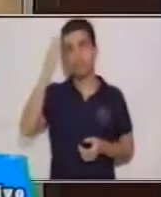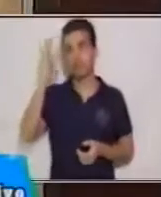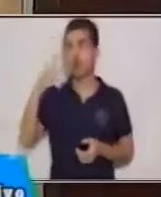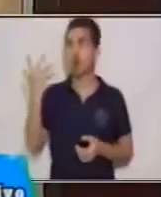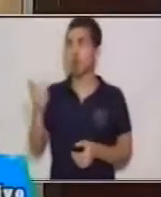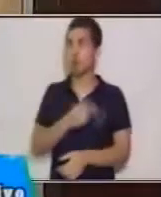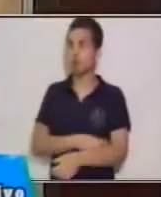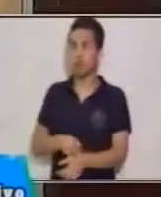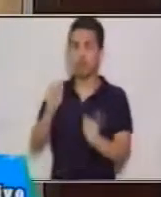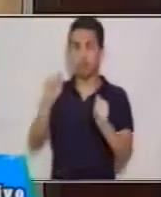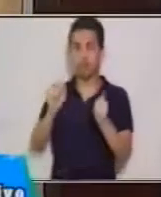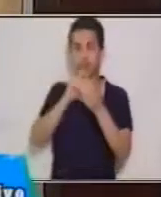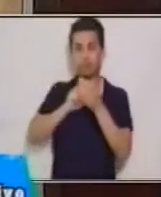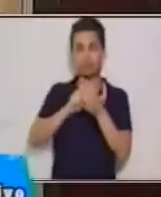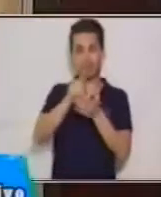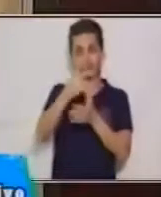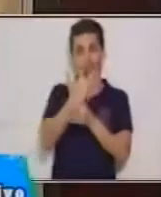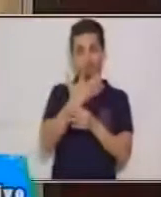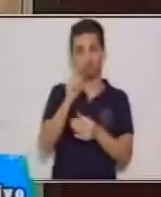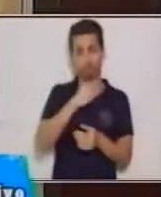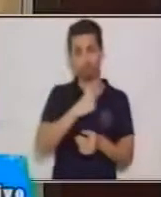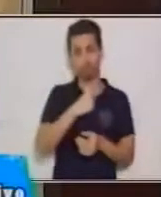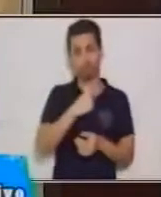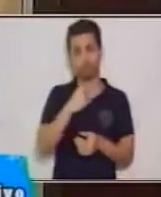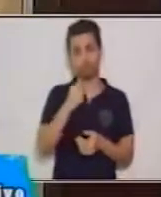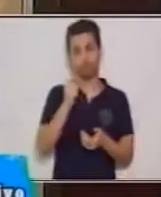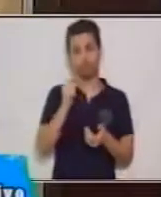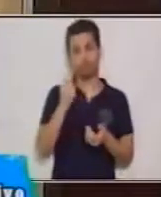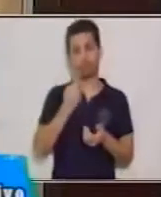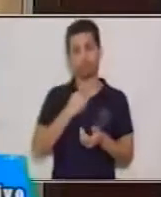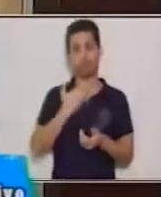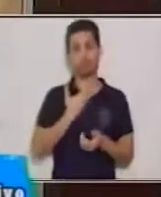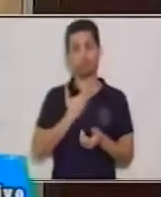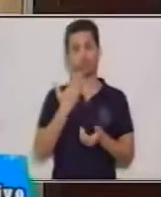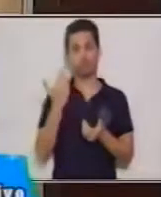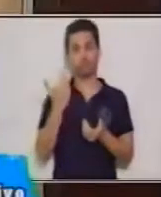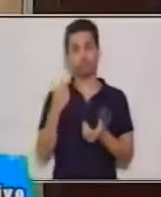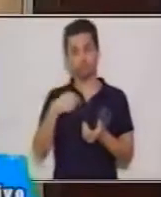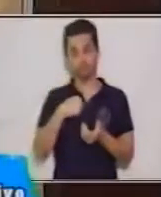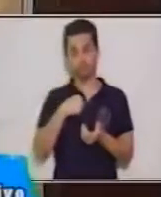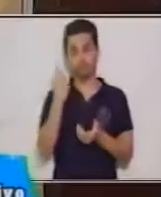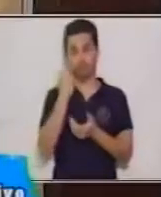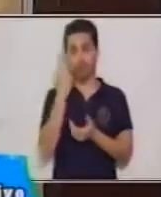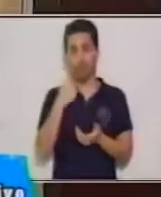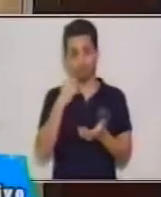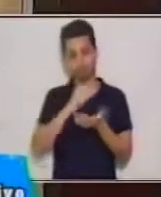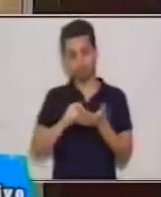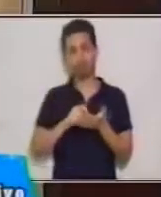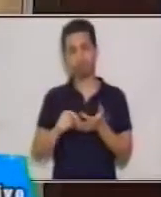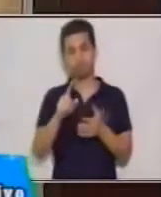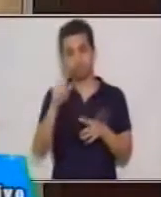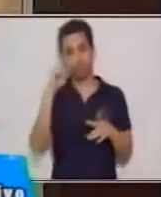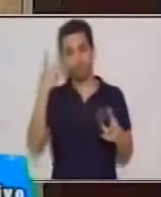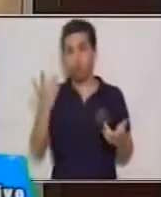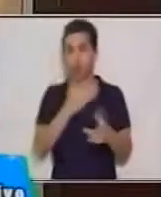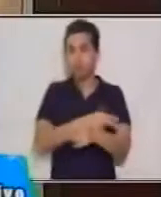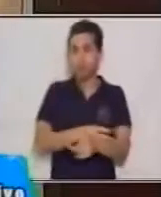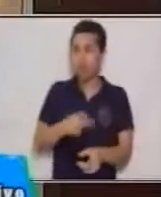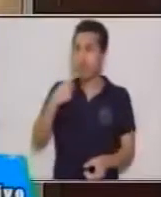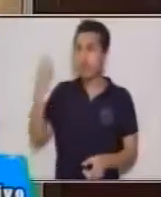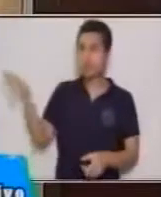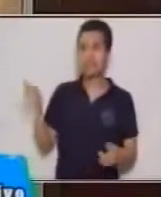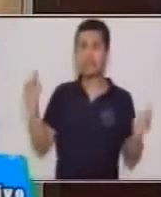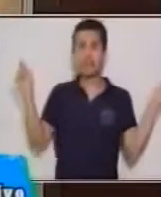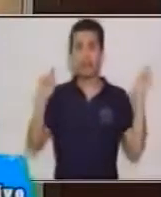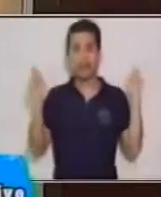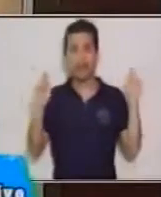cómo pudo desarrollarse esta historia en el centro educativo a la hora del receso o del recreo. Pero